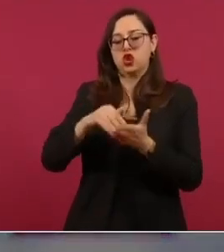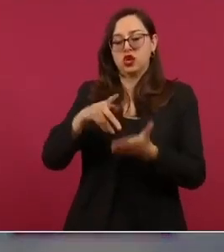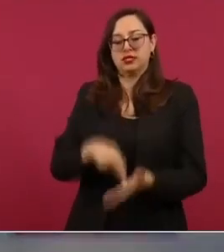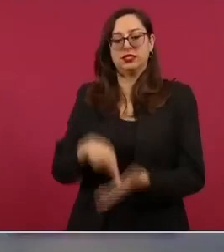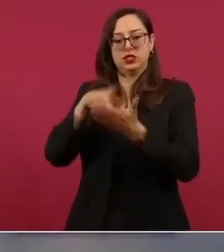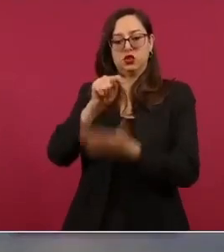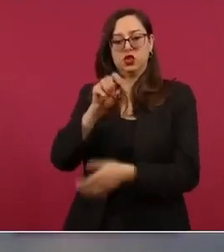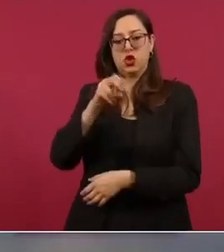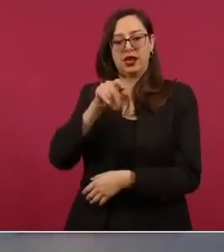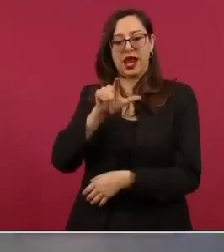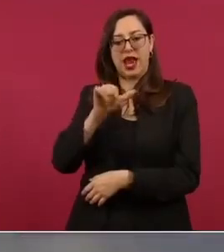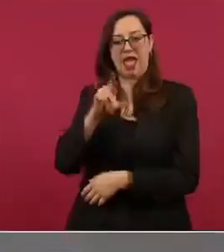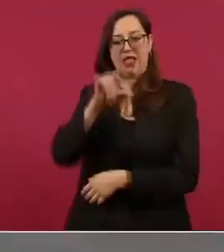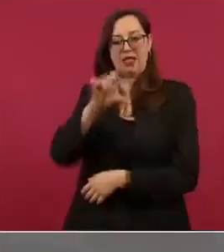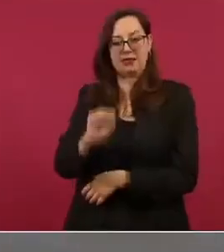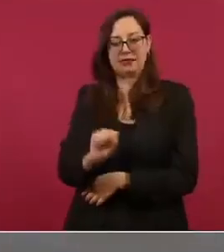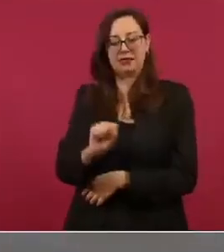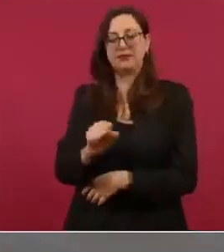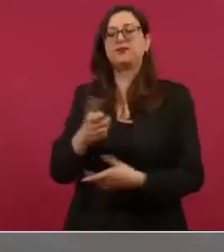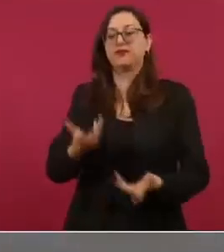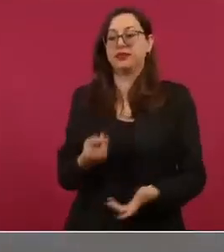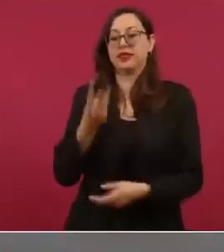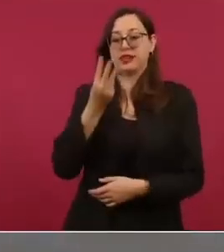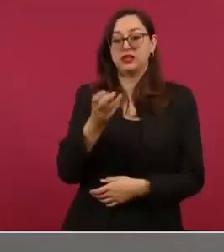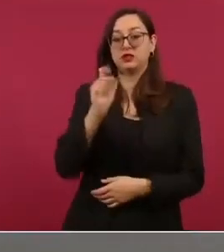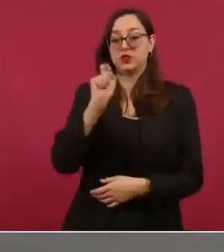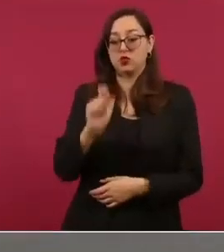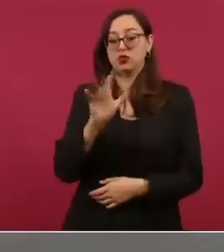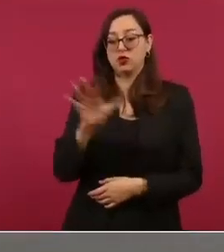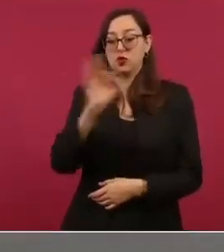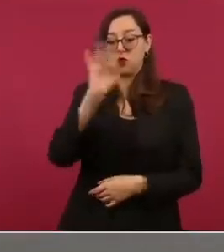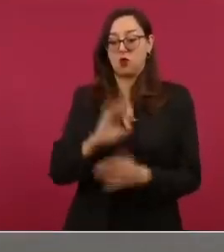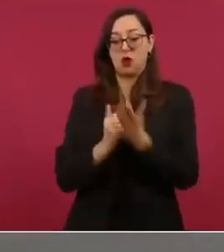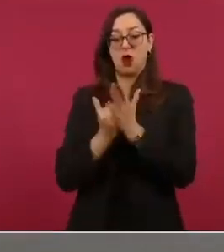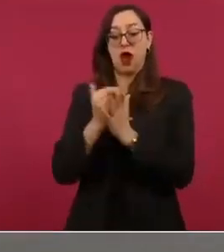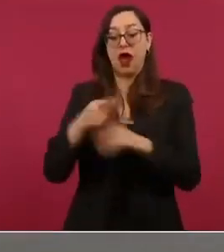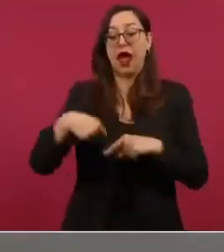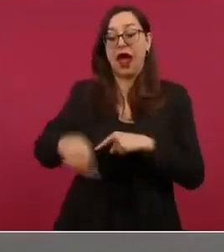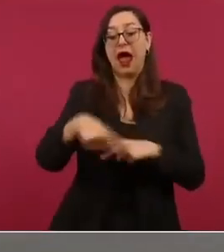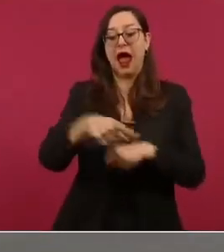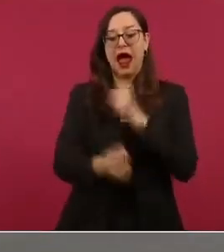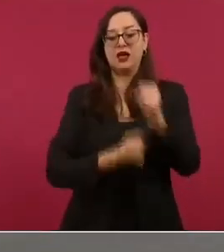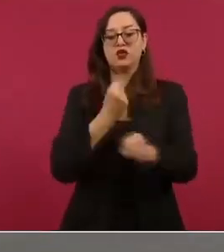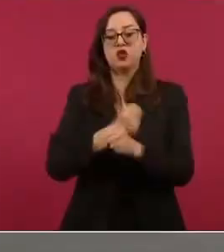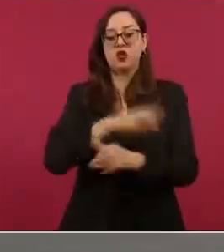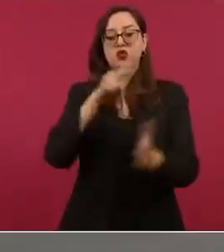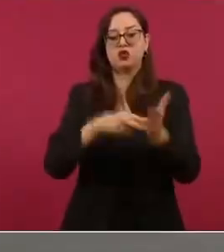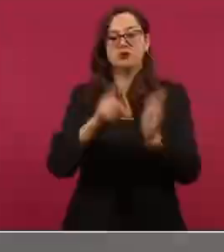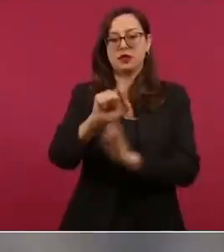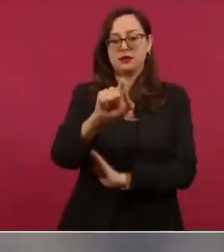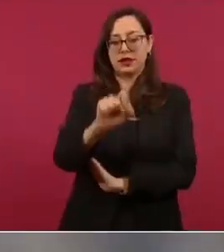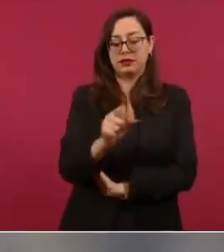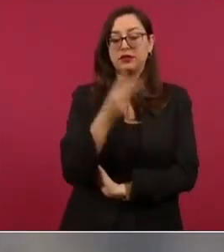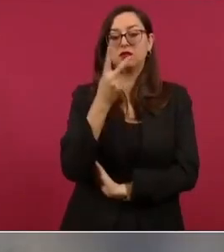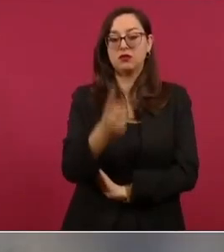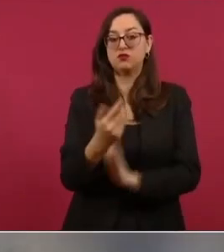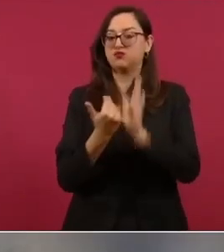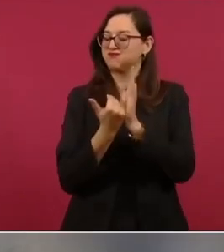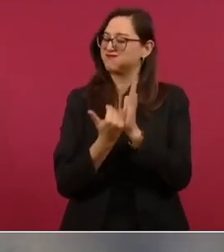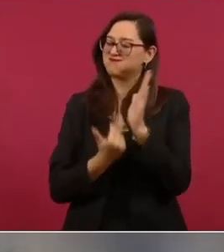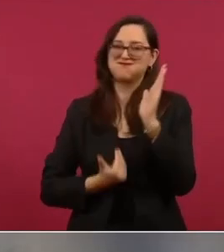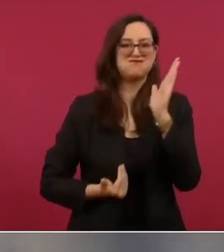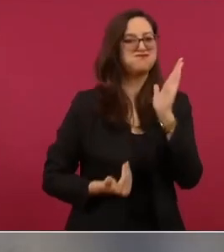3.5 por ciento más y este año la producción de alimentos será considerablemente